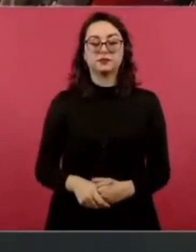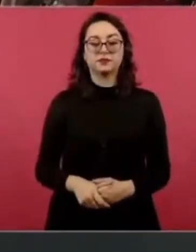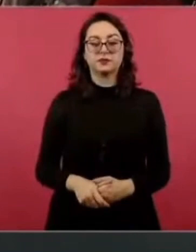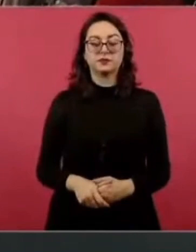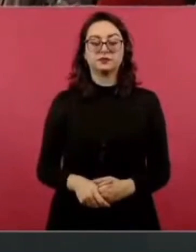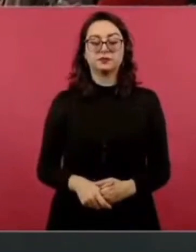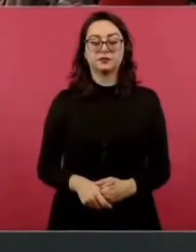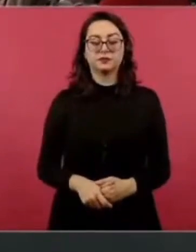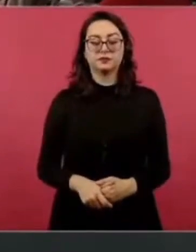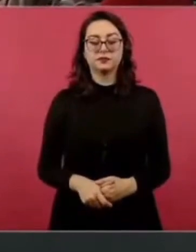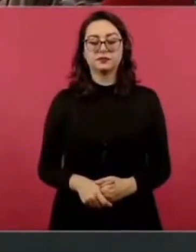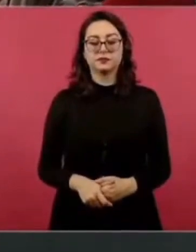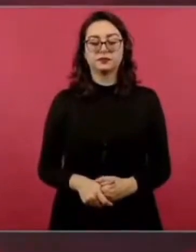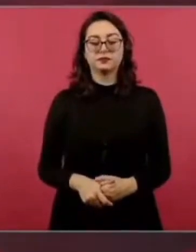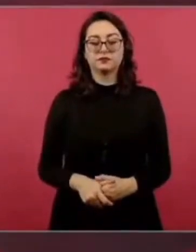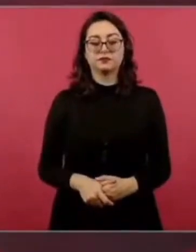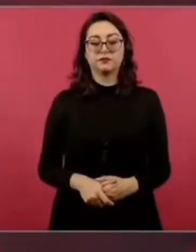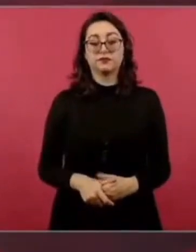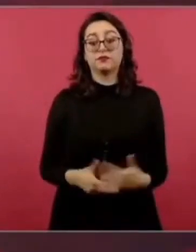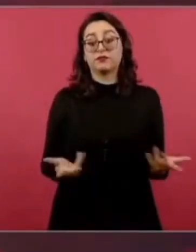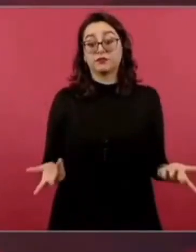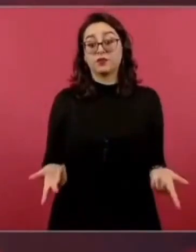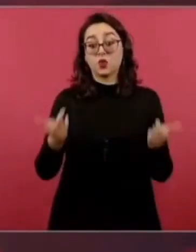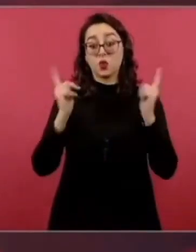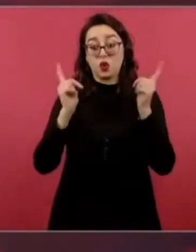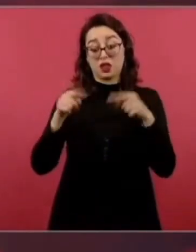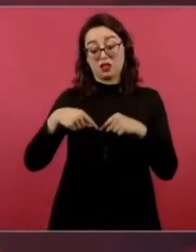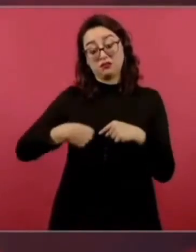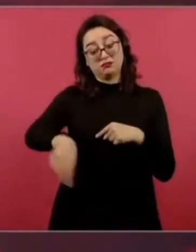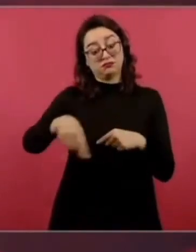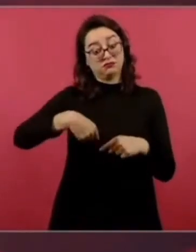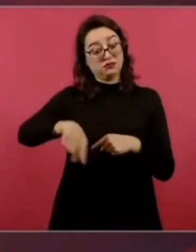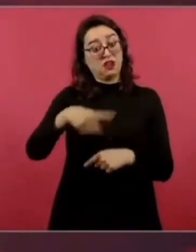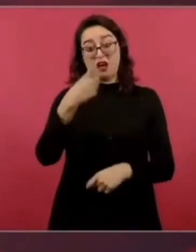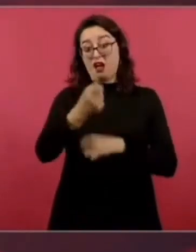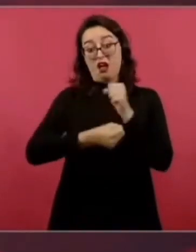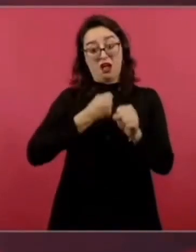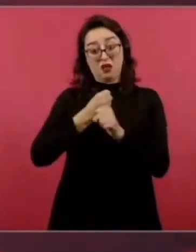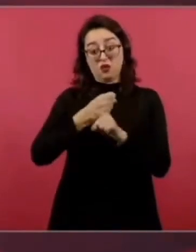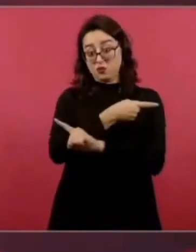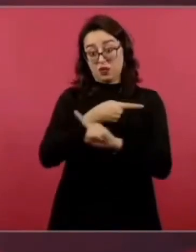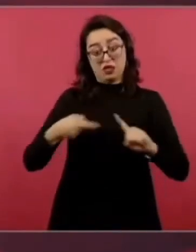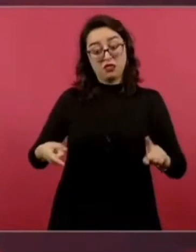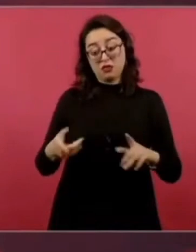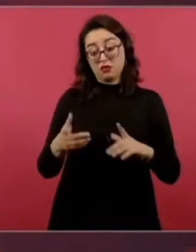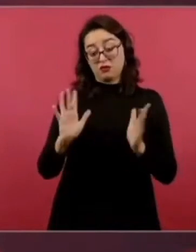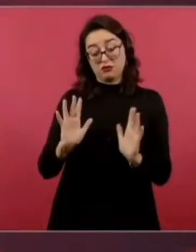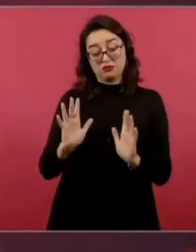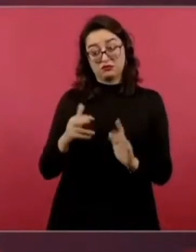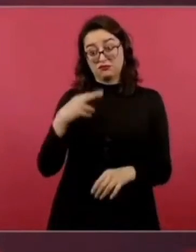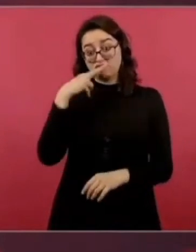lo ideal sería que antes de que termináramos nosotros se llegara a este acuerdo.